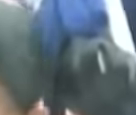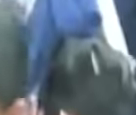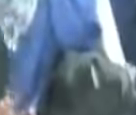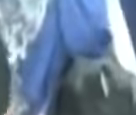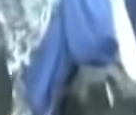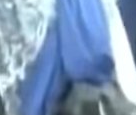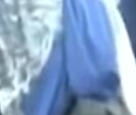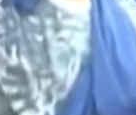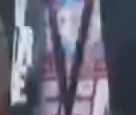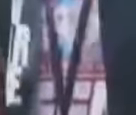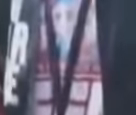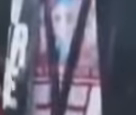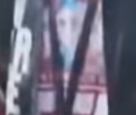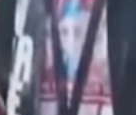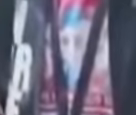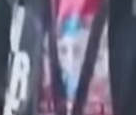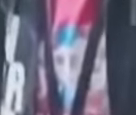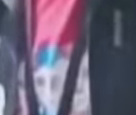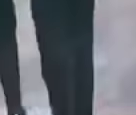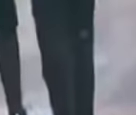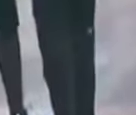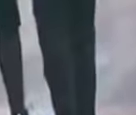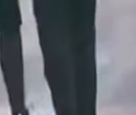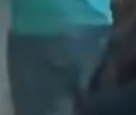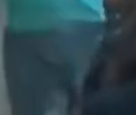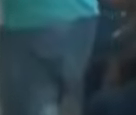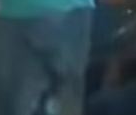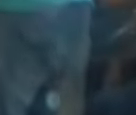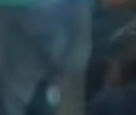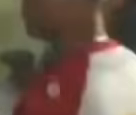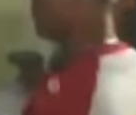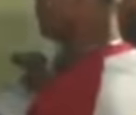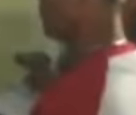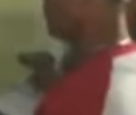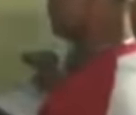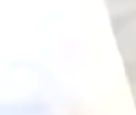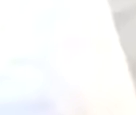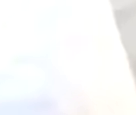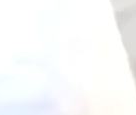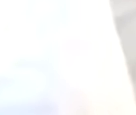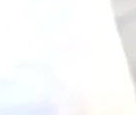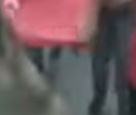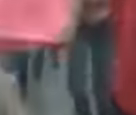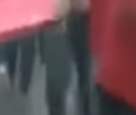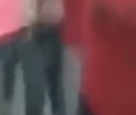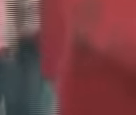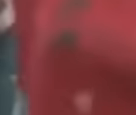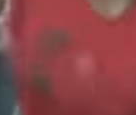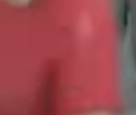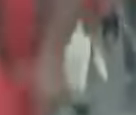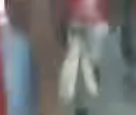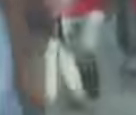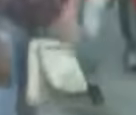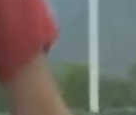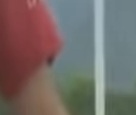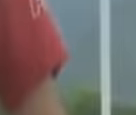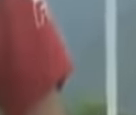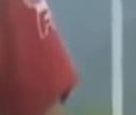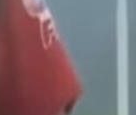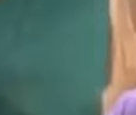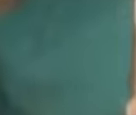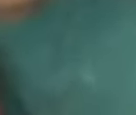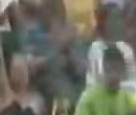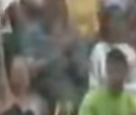pasión que ustedes tienen, váyanse por todas partes conformando, unificando la juventud